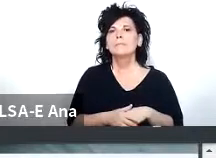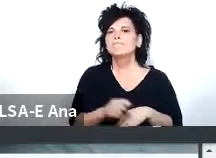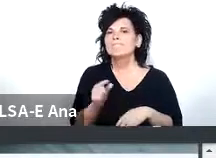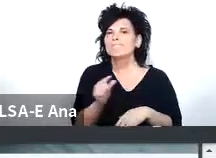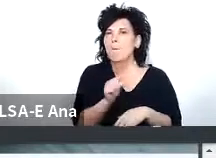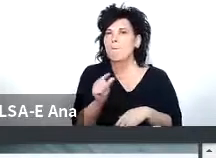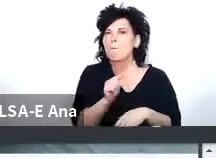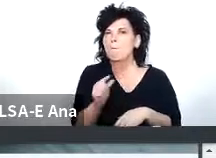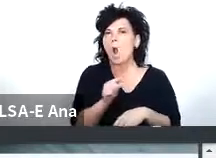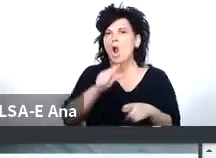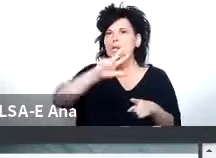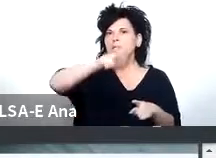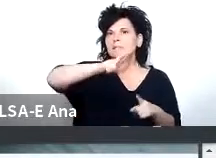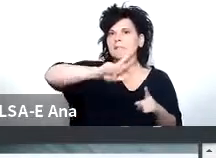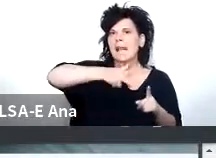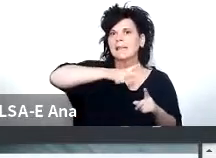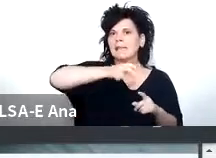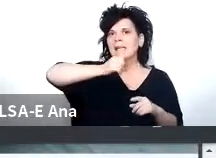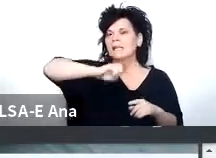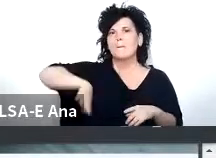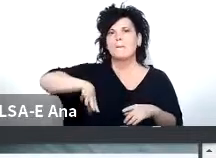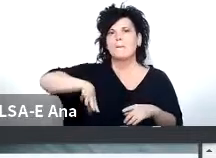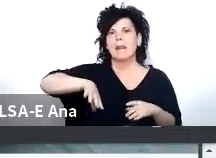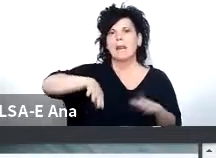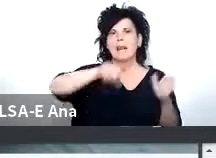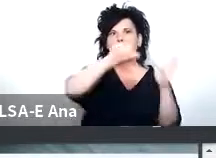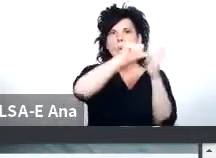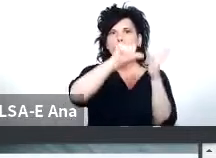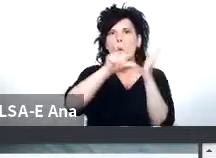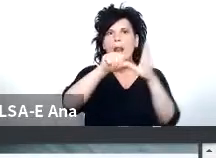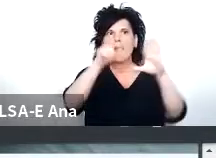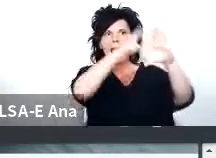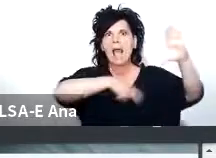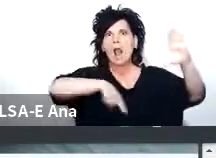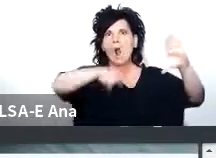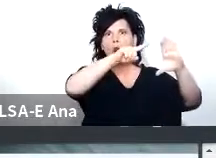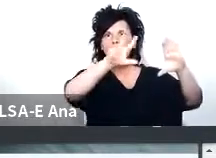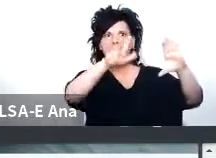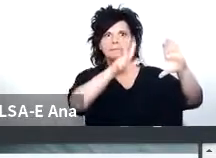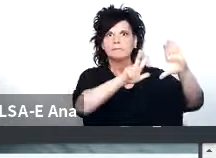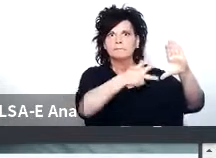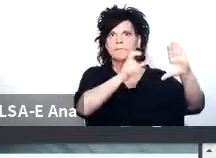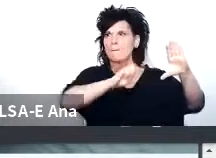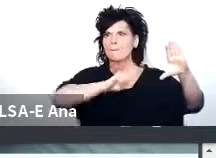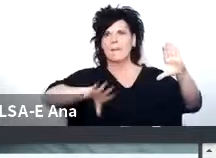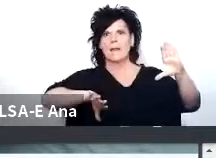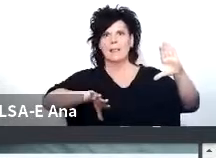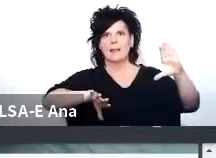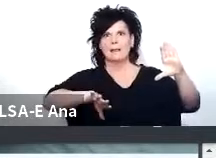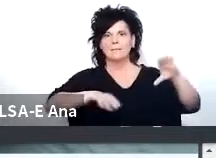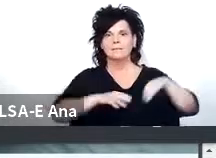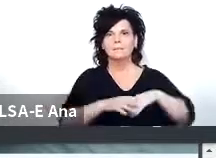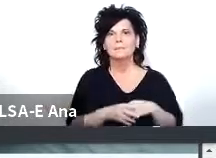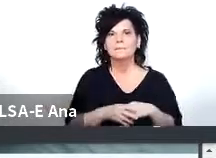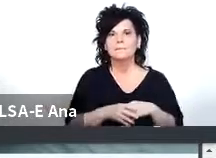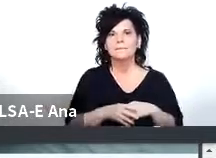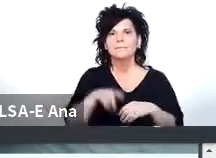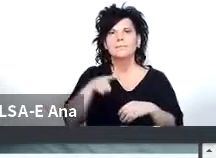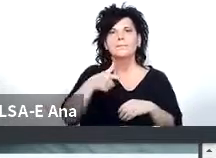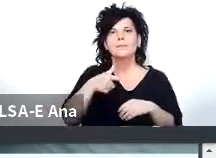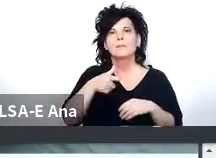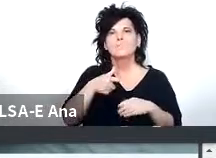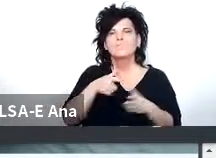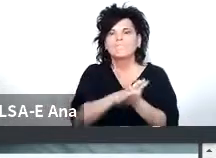los satélites de perder las posiciones orbitales en realidad por lo cual se entró en una